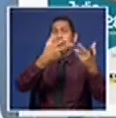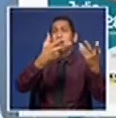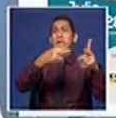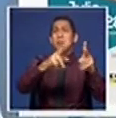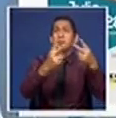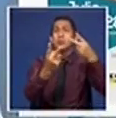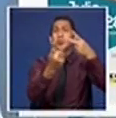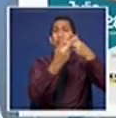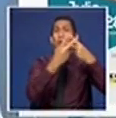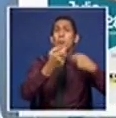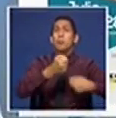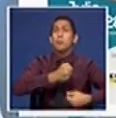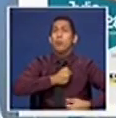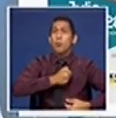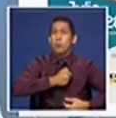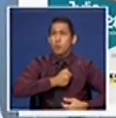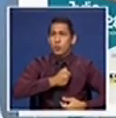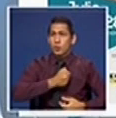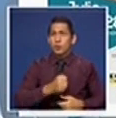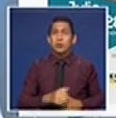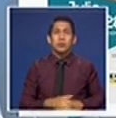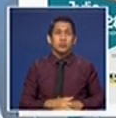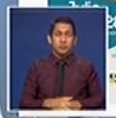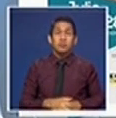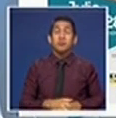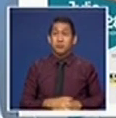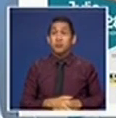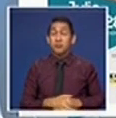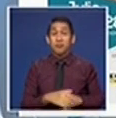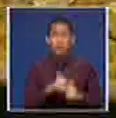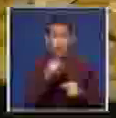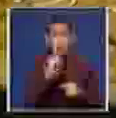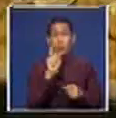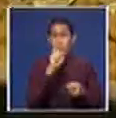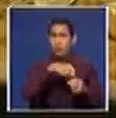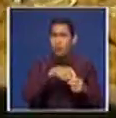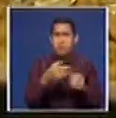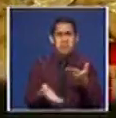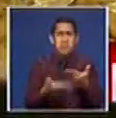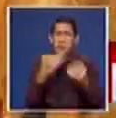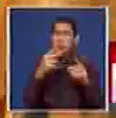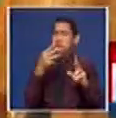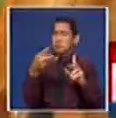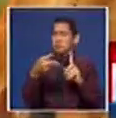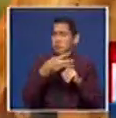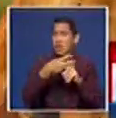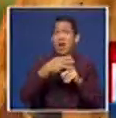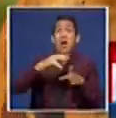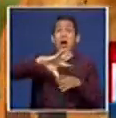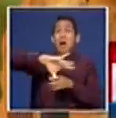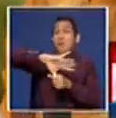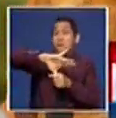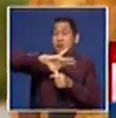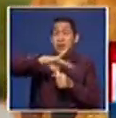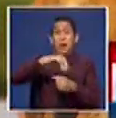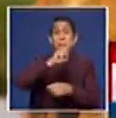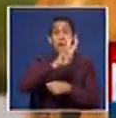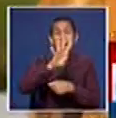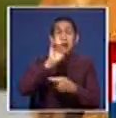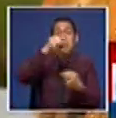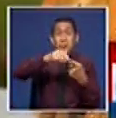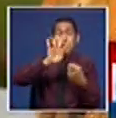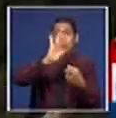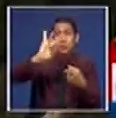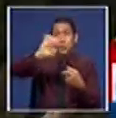hashtag, mi hueca 2019 y ya estará participando. La sexta edición de la Feria Raíces se realizará del 24 al